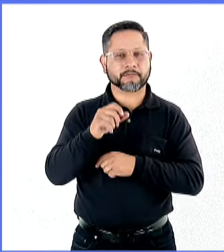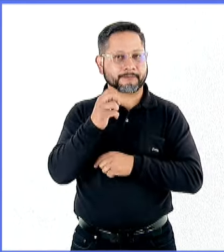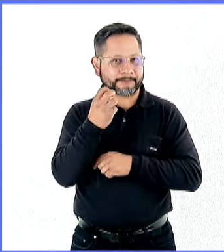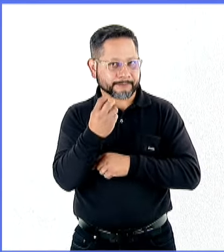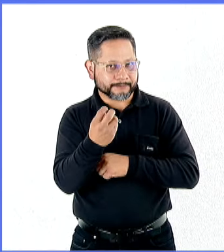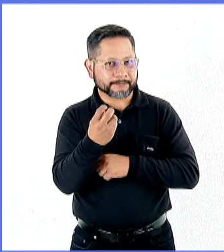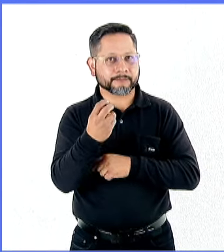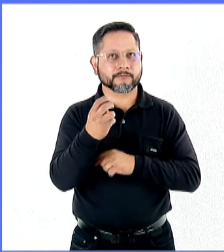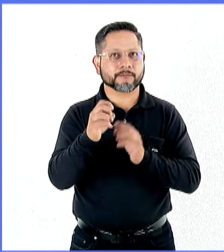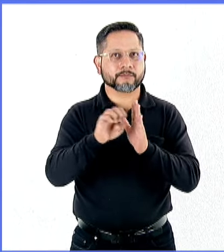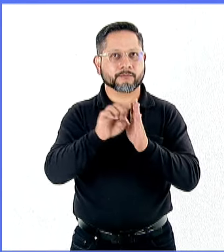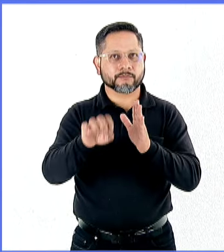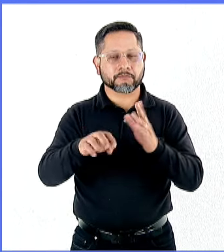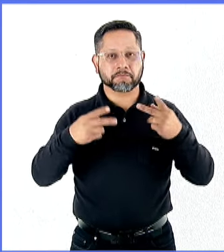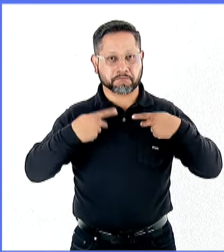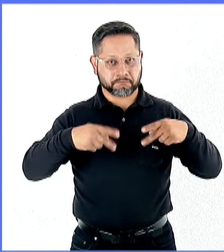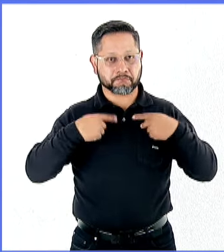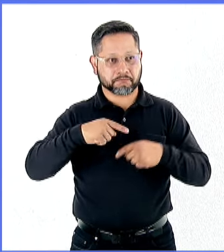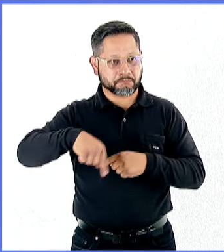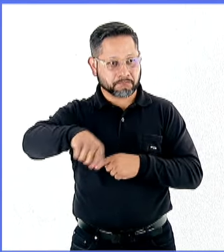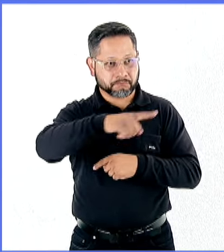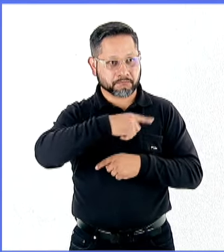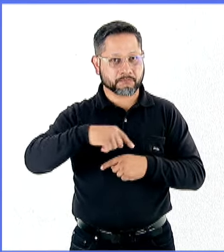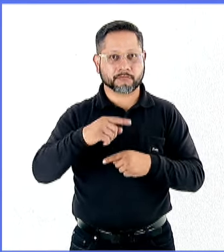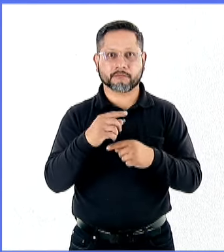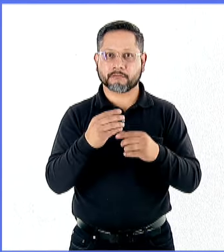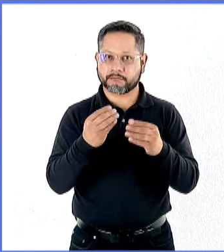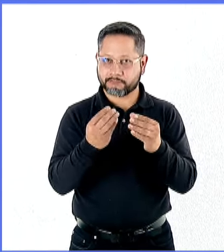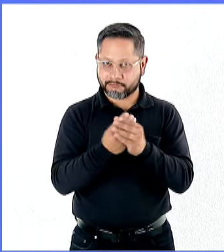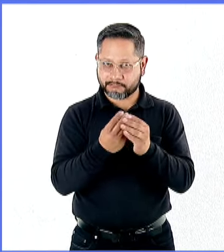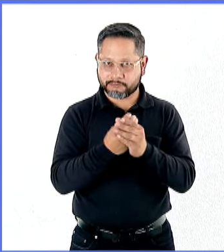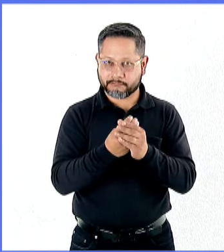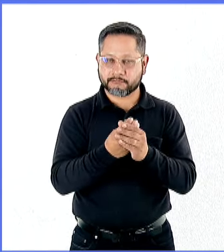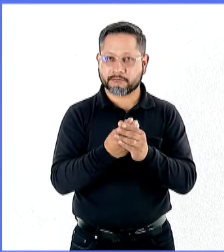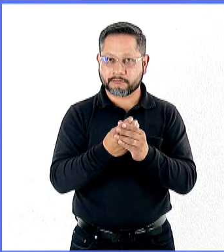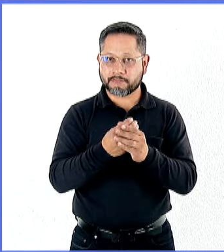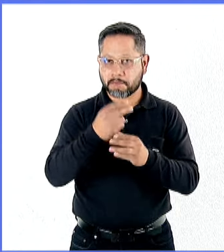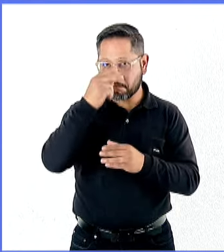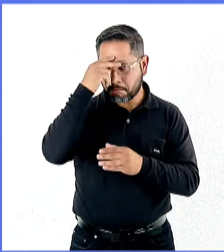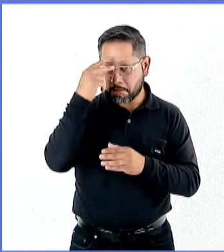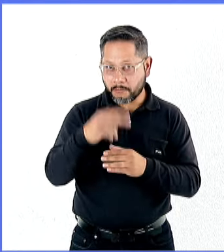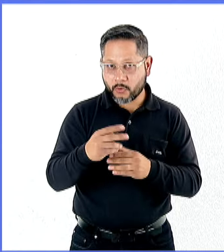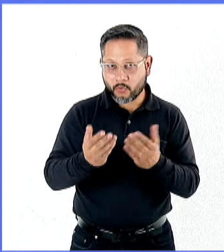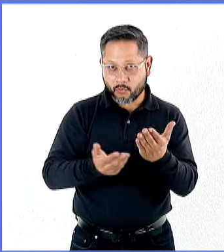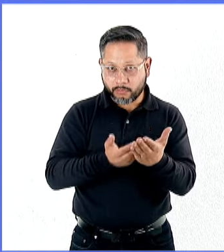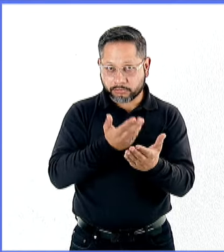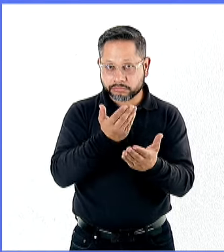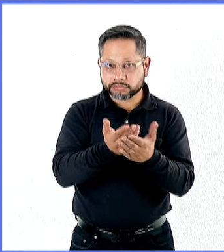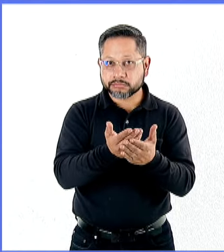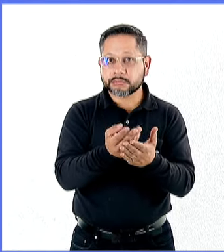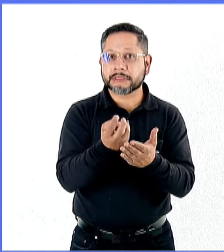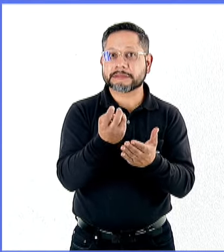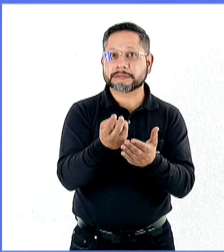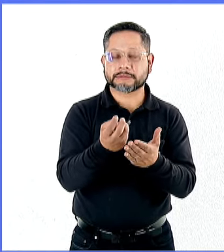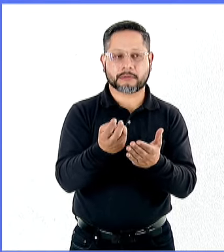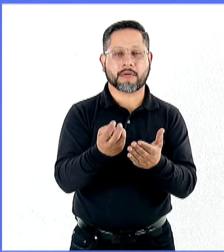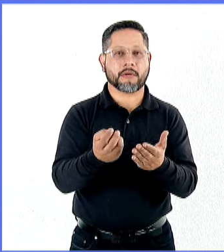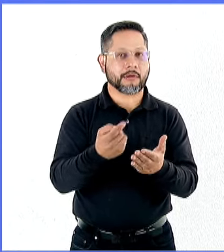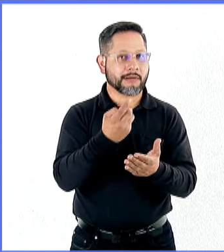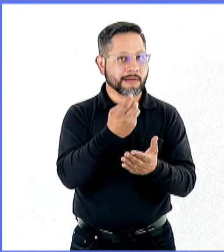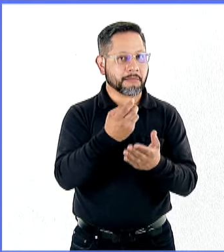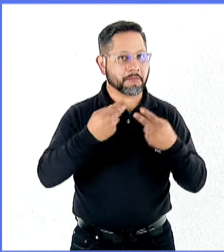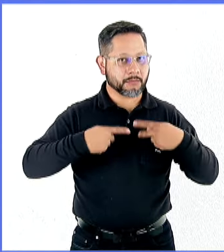mencionabas, bien, en términos de recursos humanos, es importante que México ofrezca, sin lugar a dudas, una mano de obra